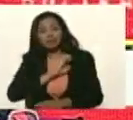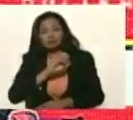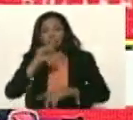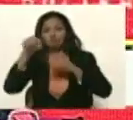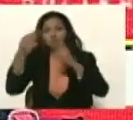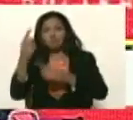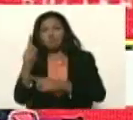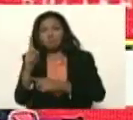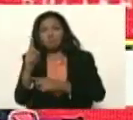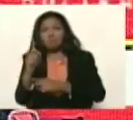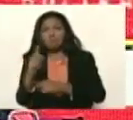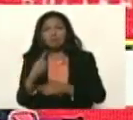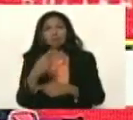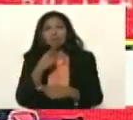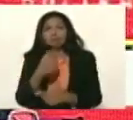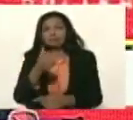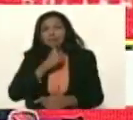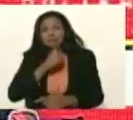Es inevitable.